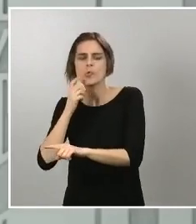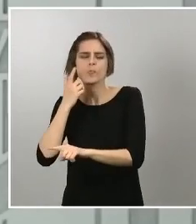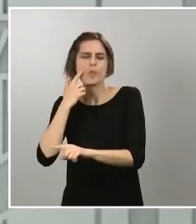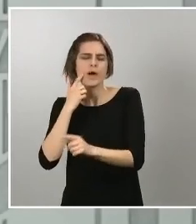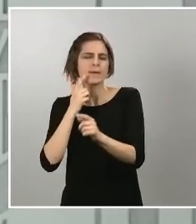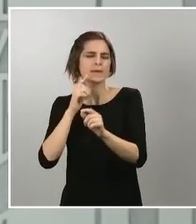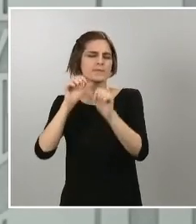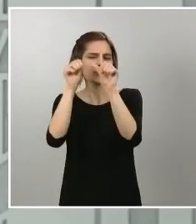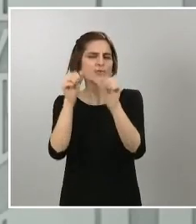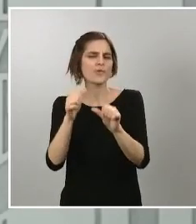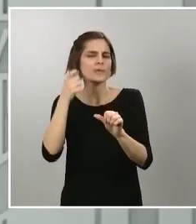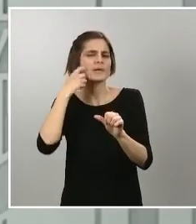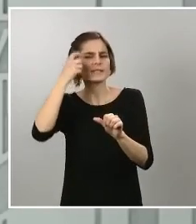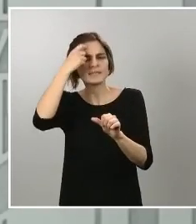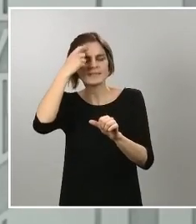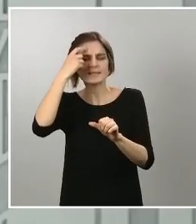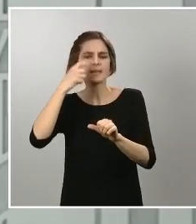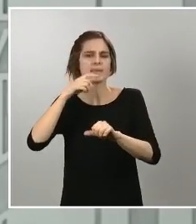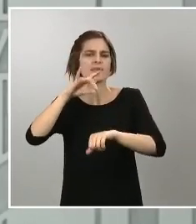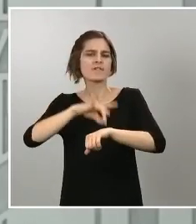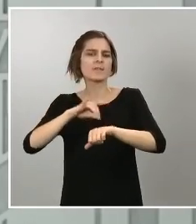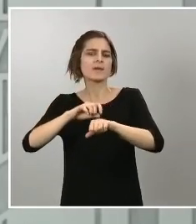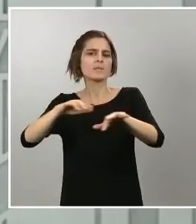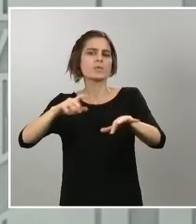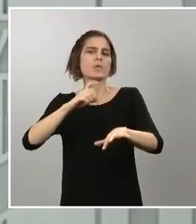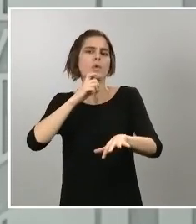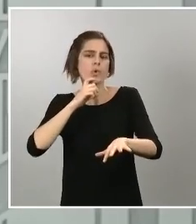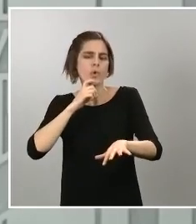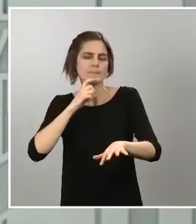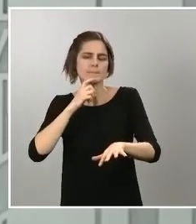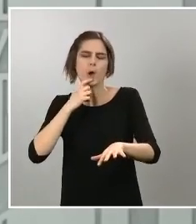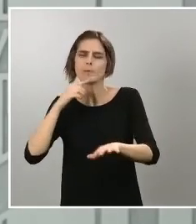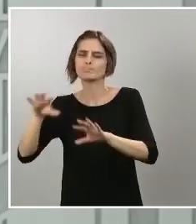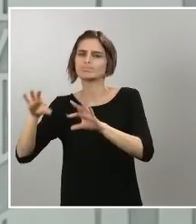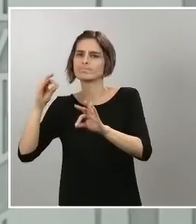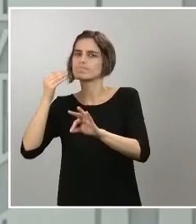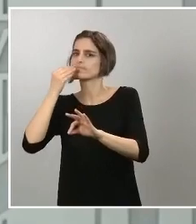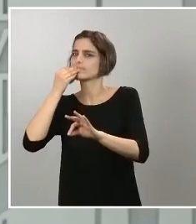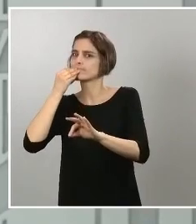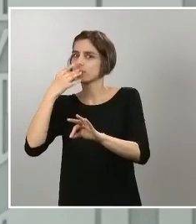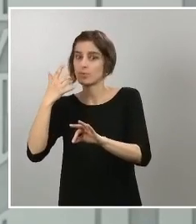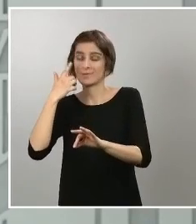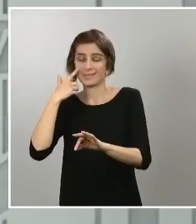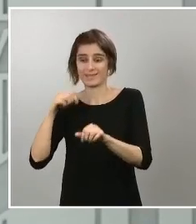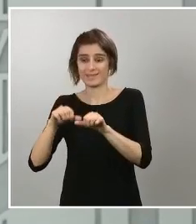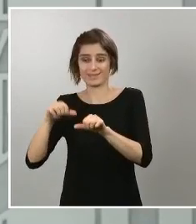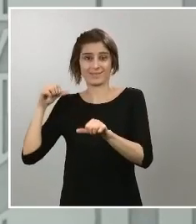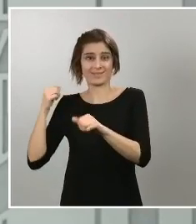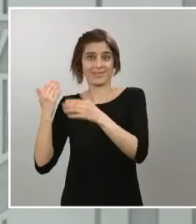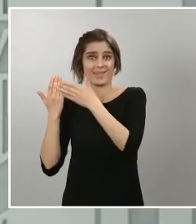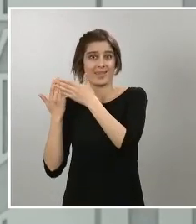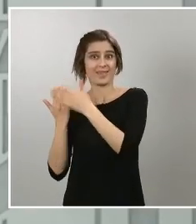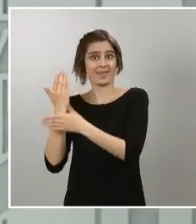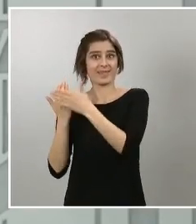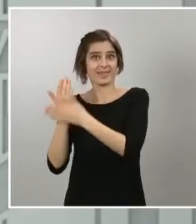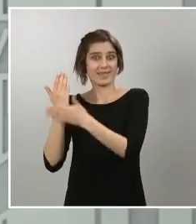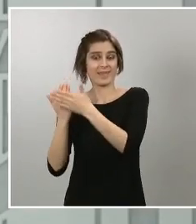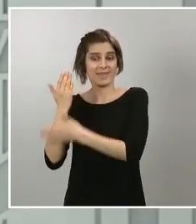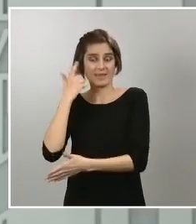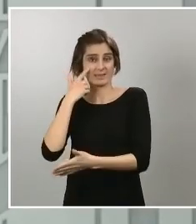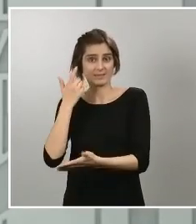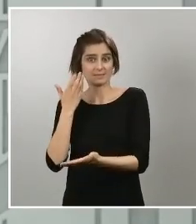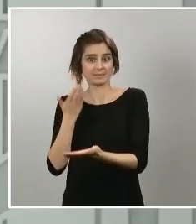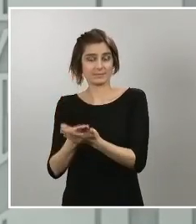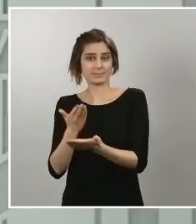de recursos sanitarios se producen aconsejaban que después de la visibilidad que durante estos días hemos tenido de la aplicación